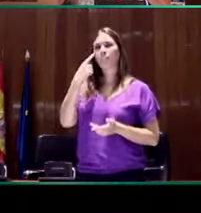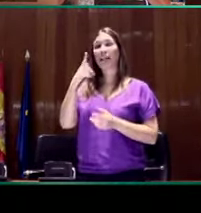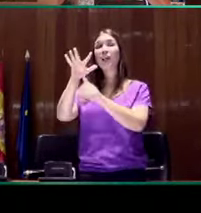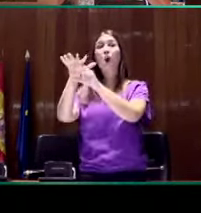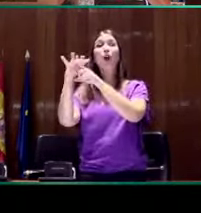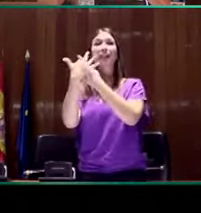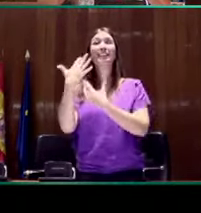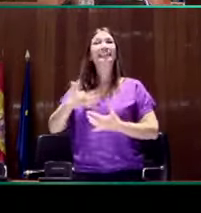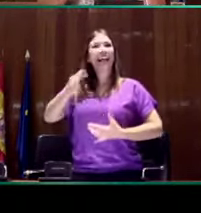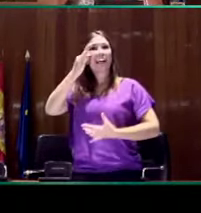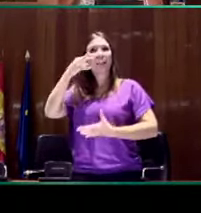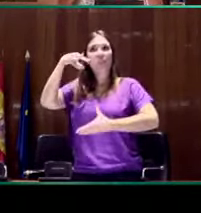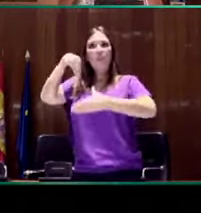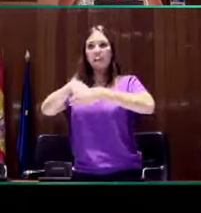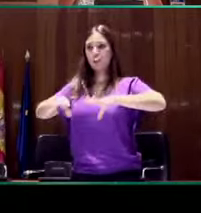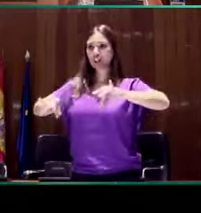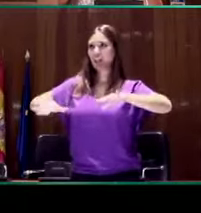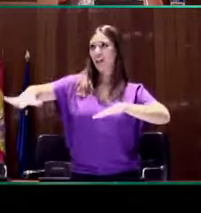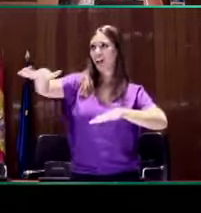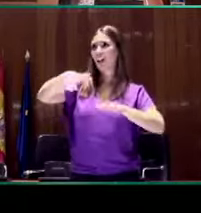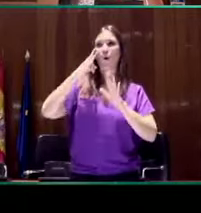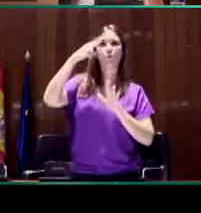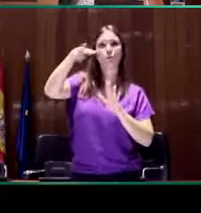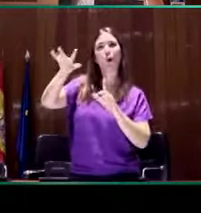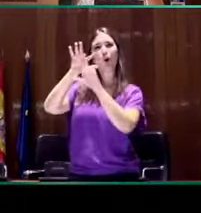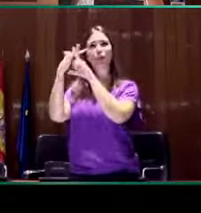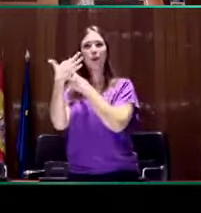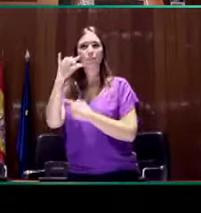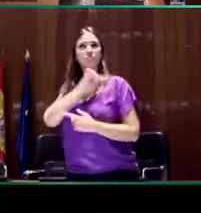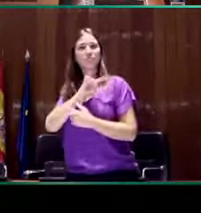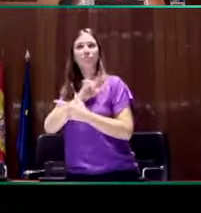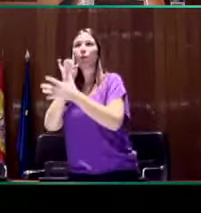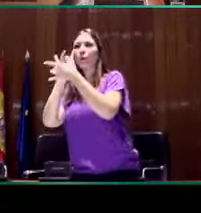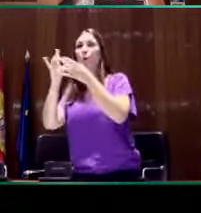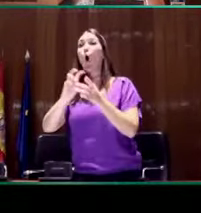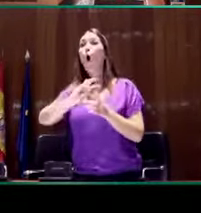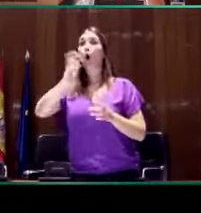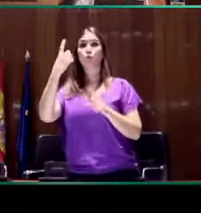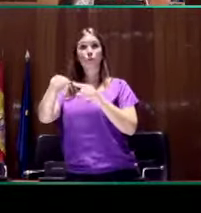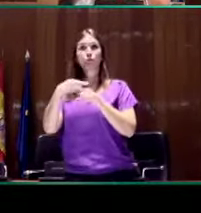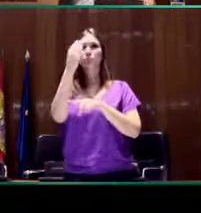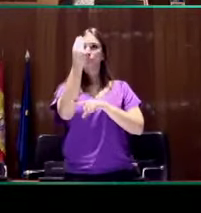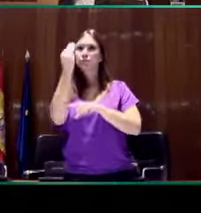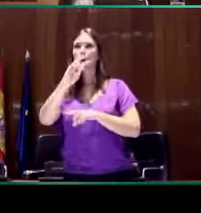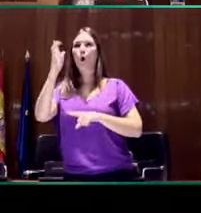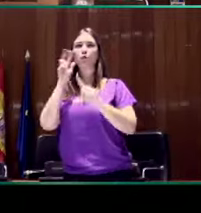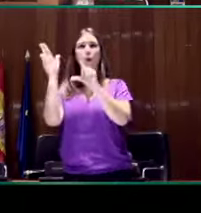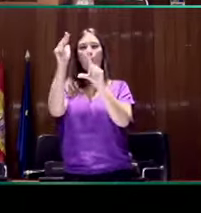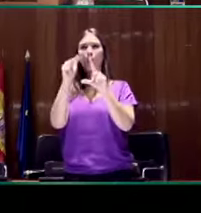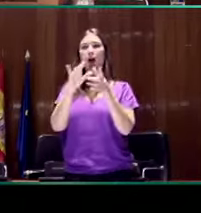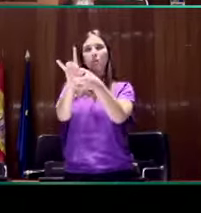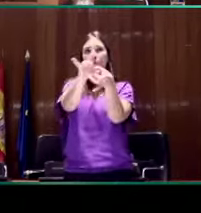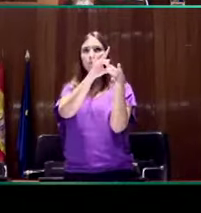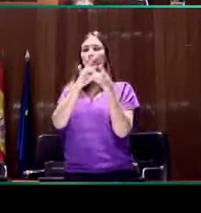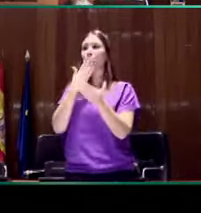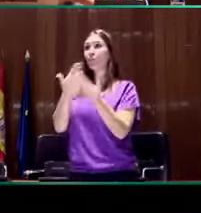contexto museístico, el contexto de esa propia obra con las que conforman un discurso artístico, así como el diálogo con